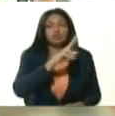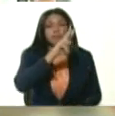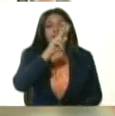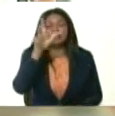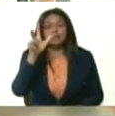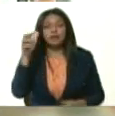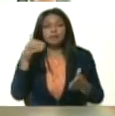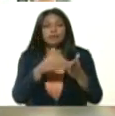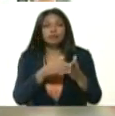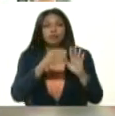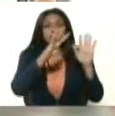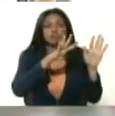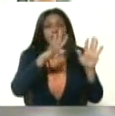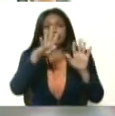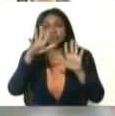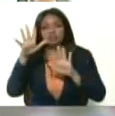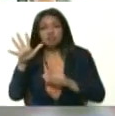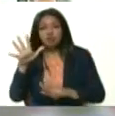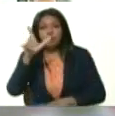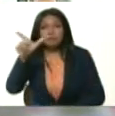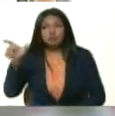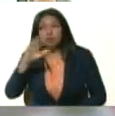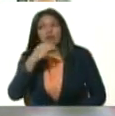.995 casos.